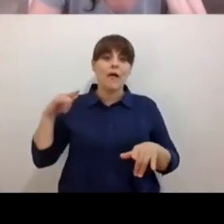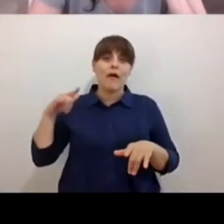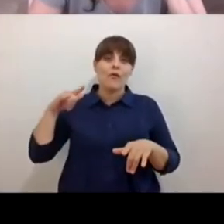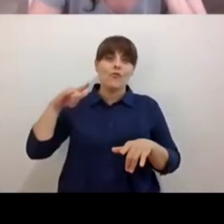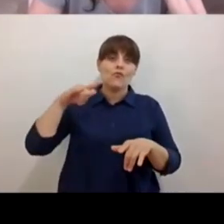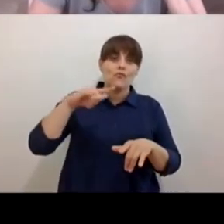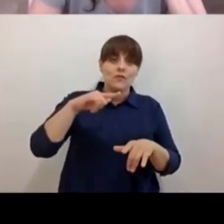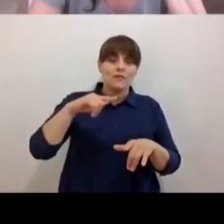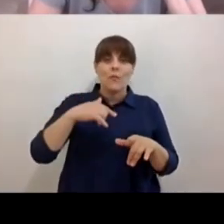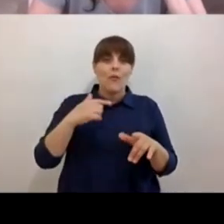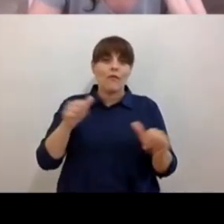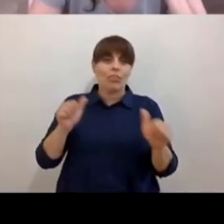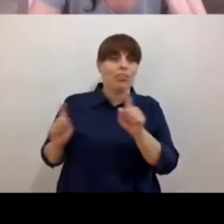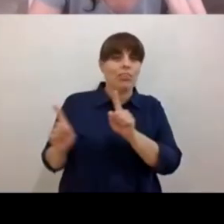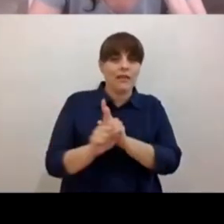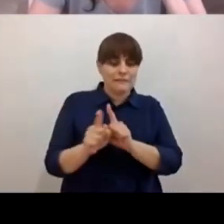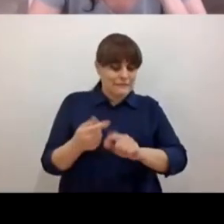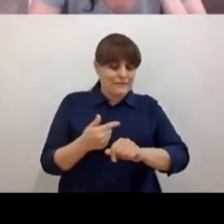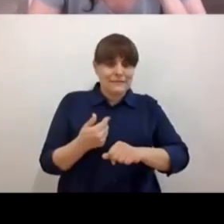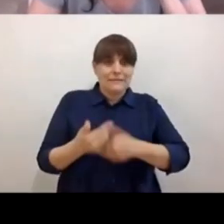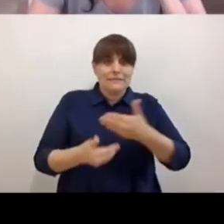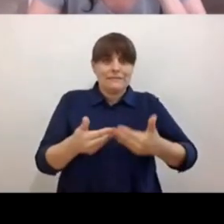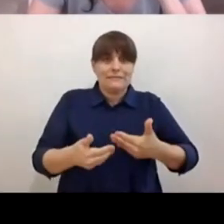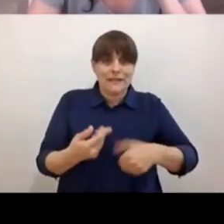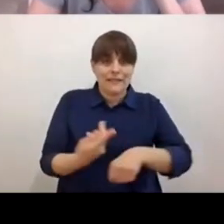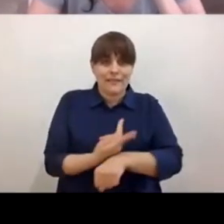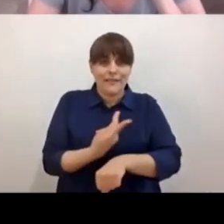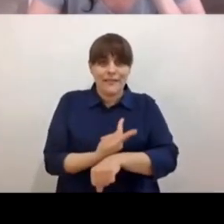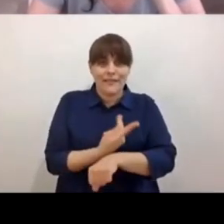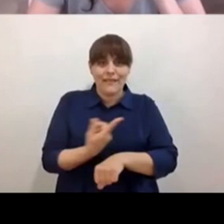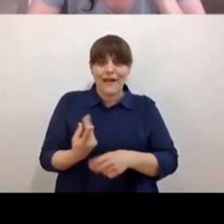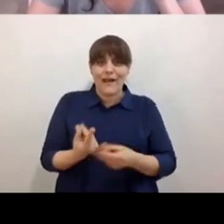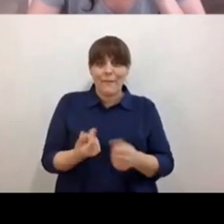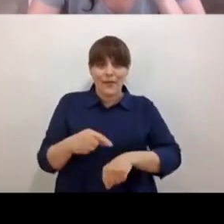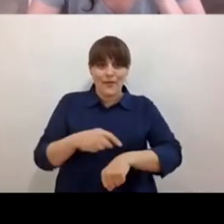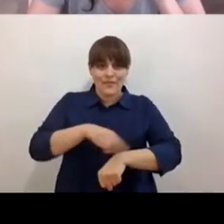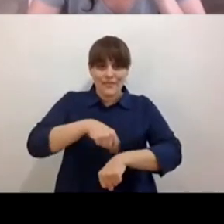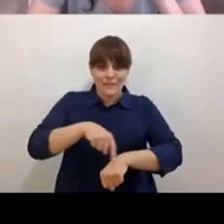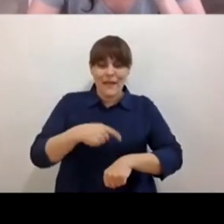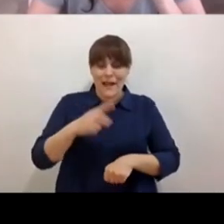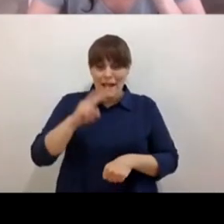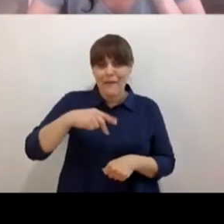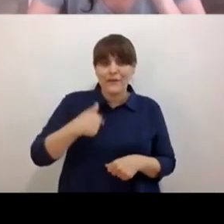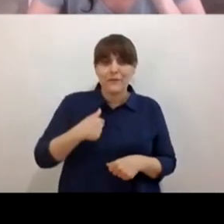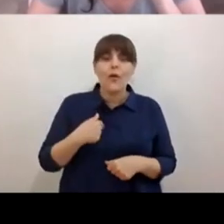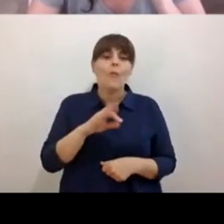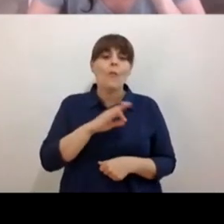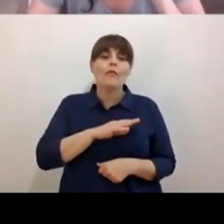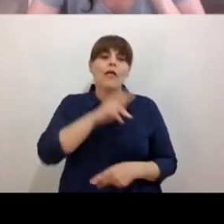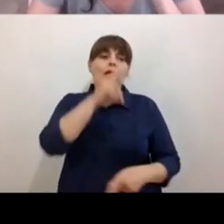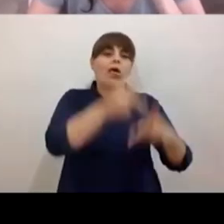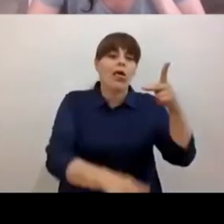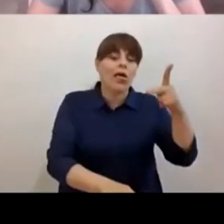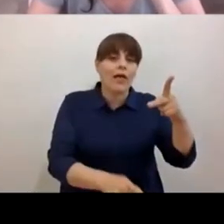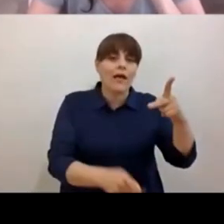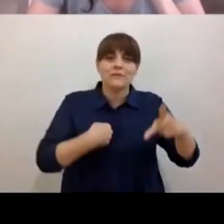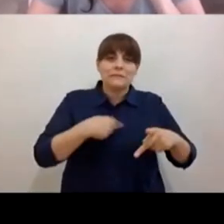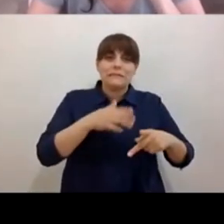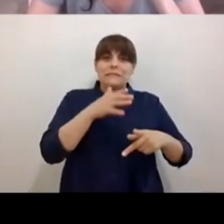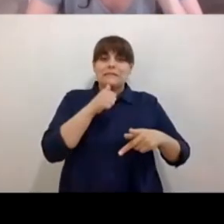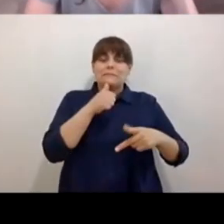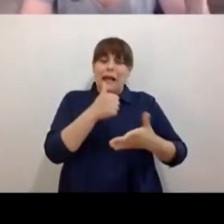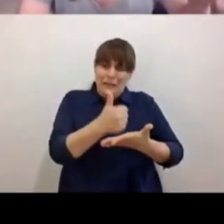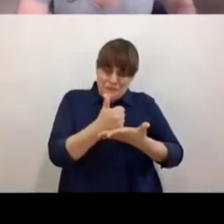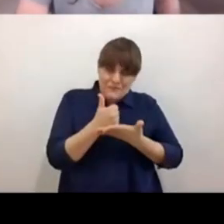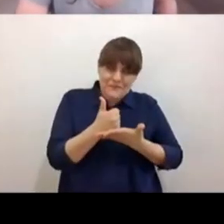les pido esa disciplina porque no se me da el cortarlas y menos a ustedes la verdad es una